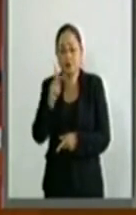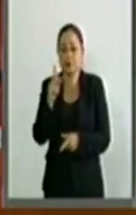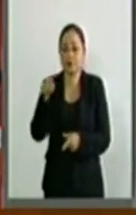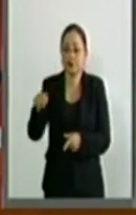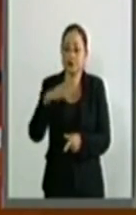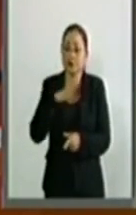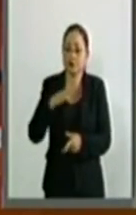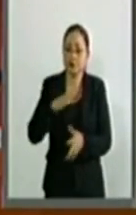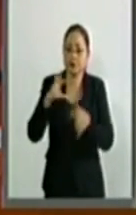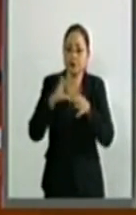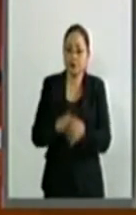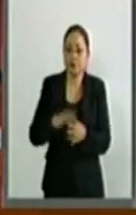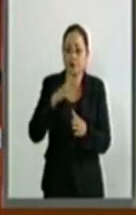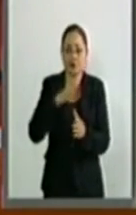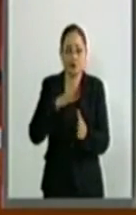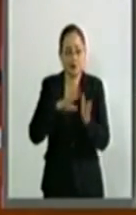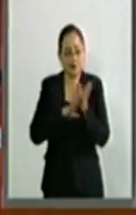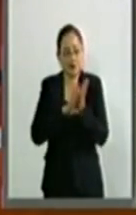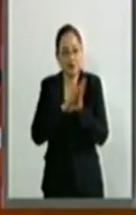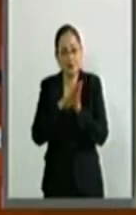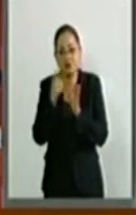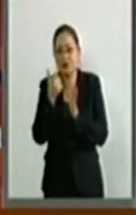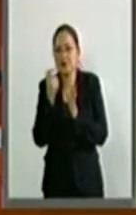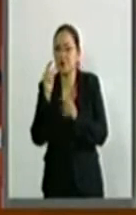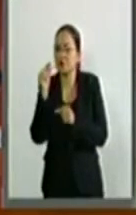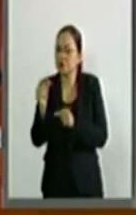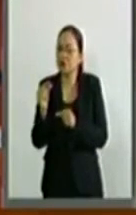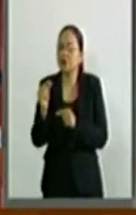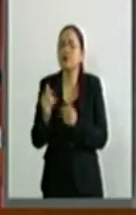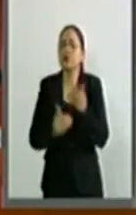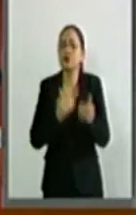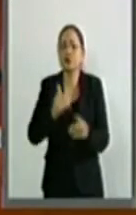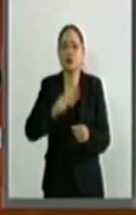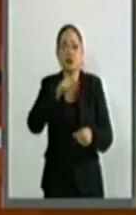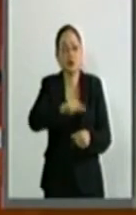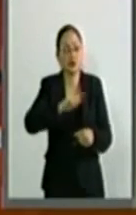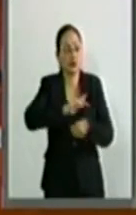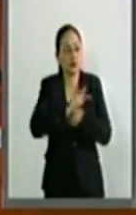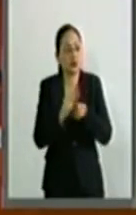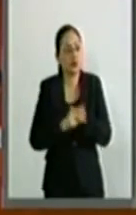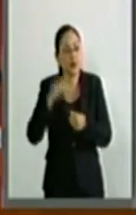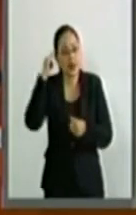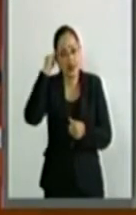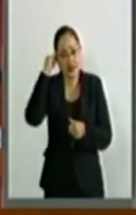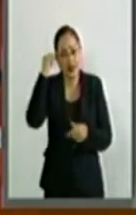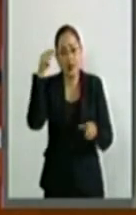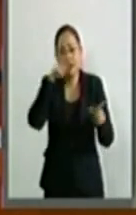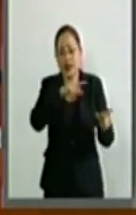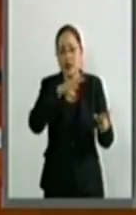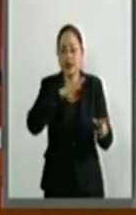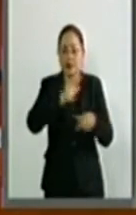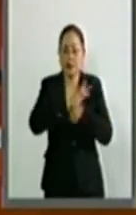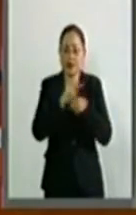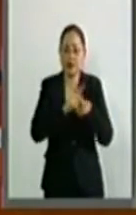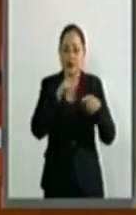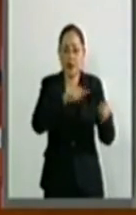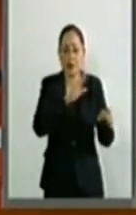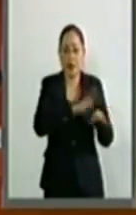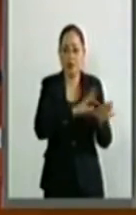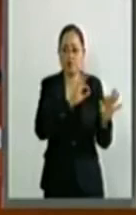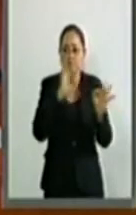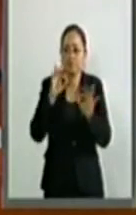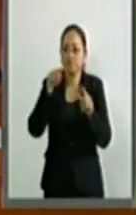de su desaceleración económica la República de la India atrae cada vez más la atención del mundo